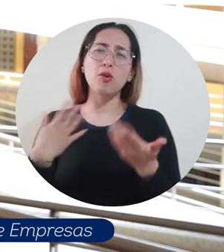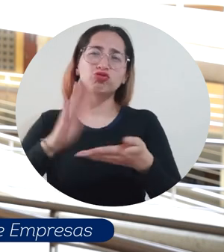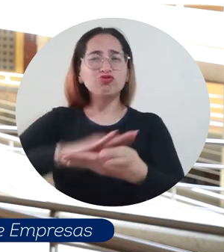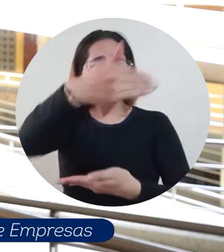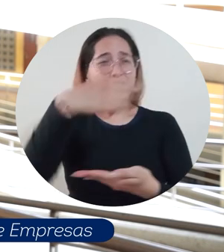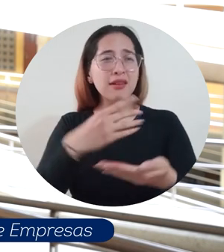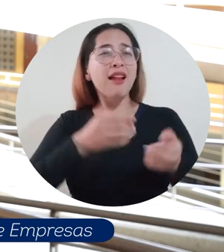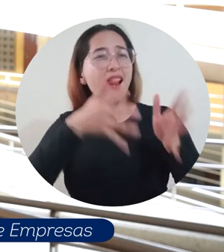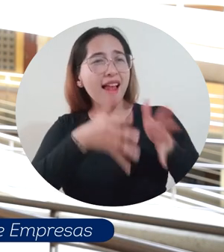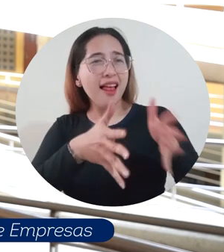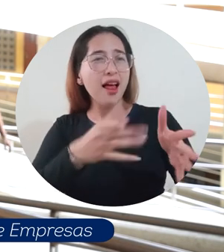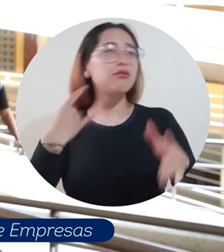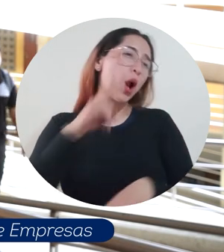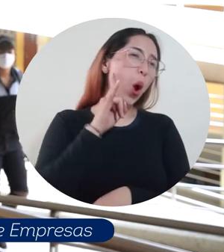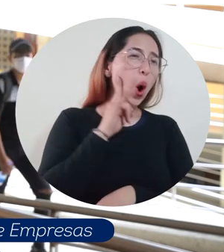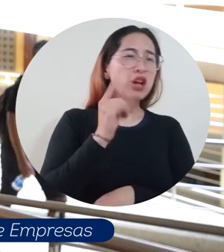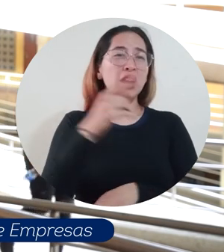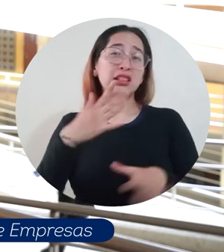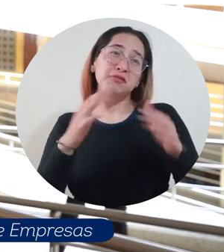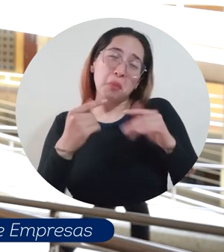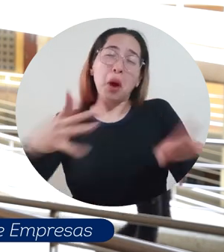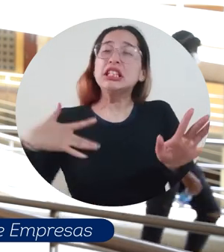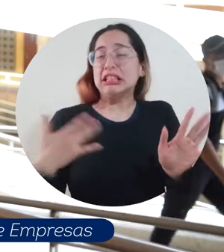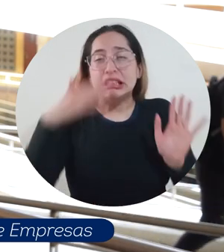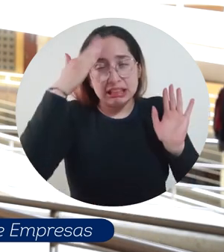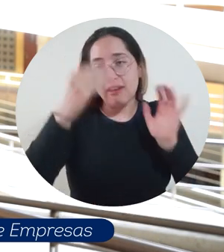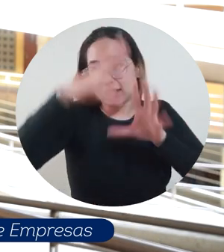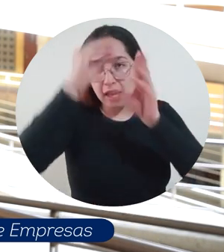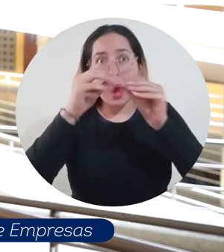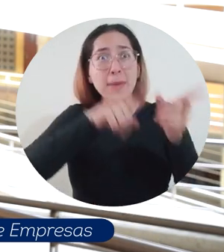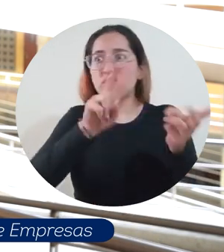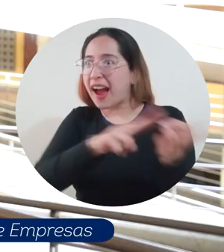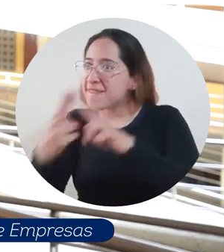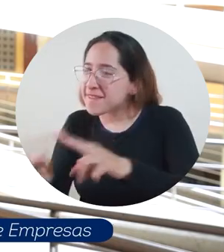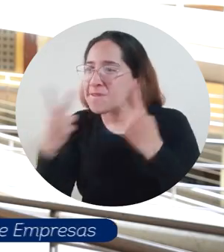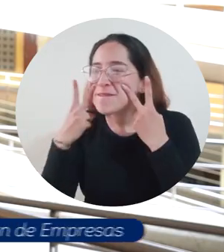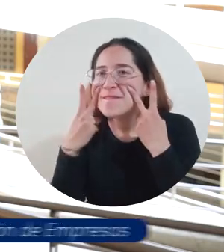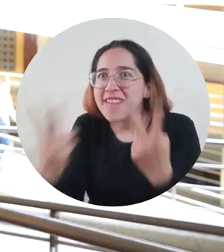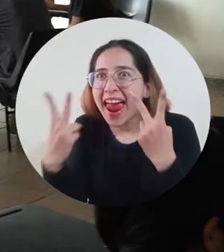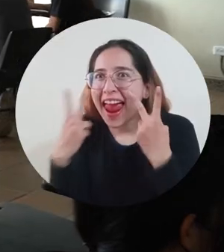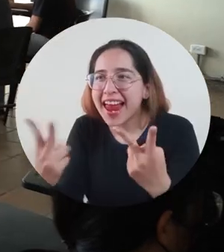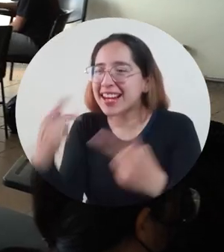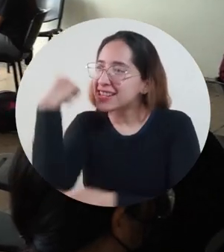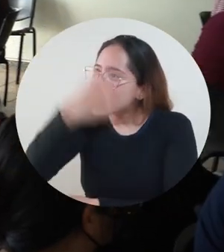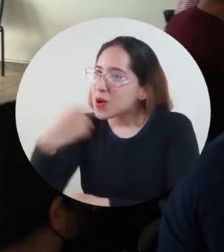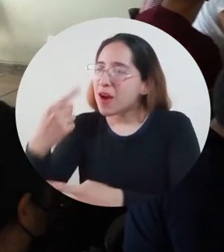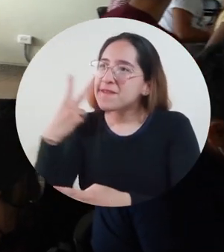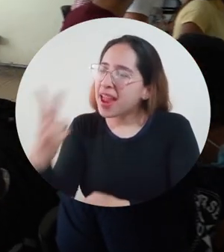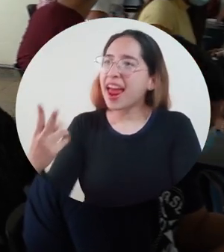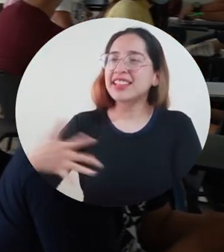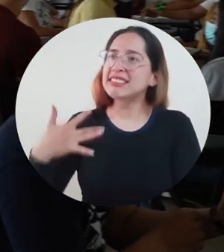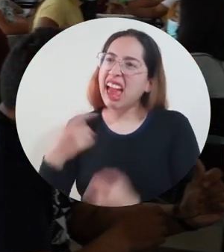solamente sentir por un equipo o por una plataforma lo que él sentía, sino realmente ya leer en su rostro lo que